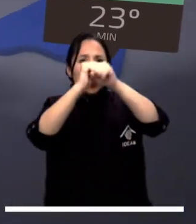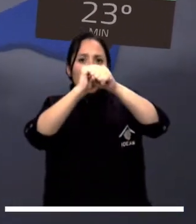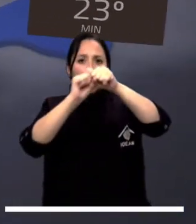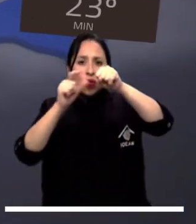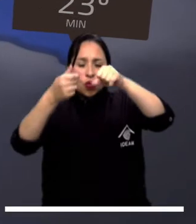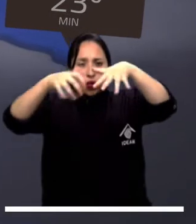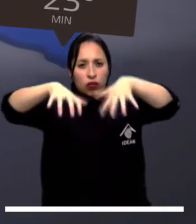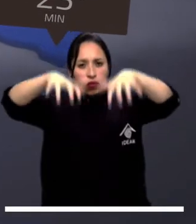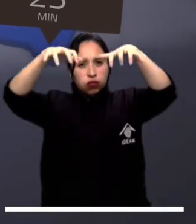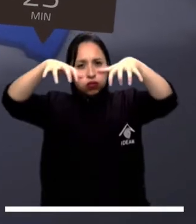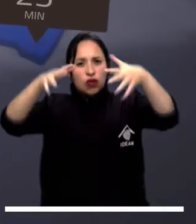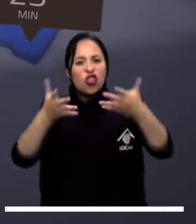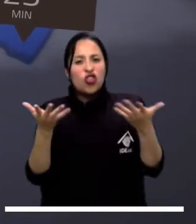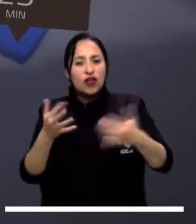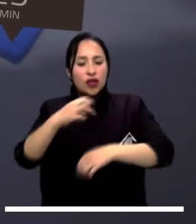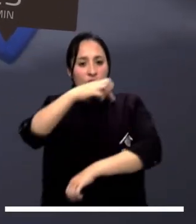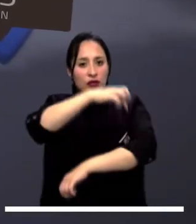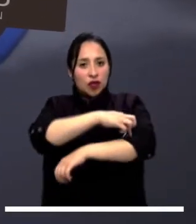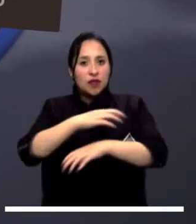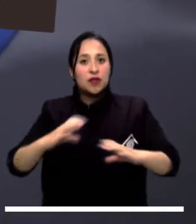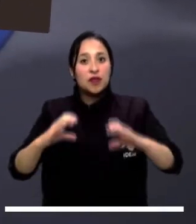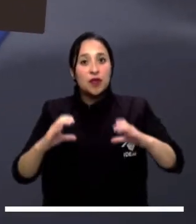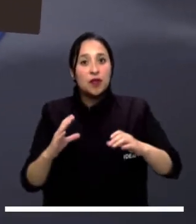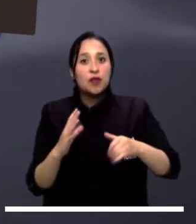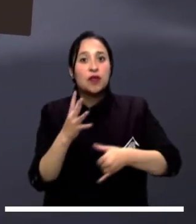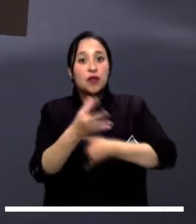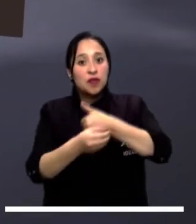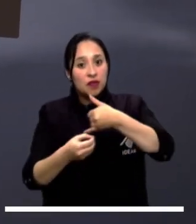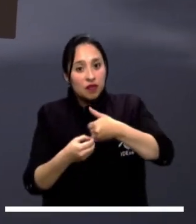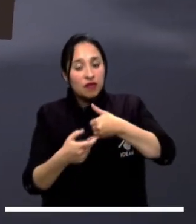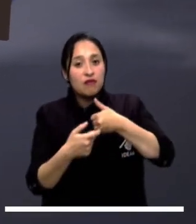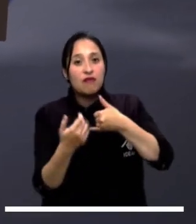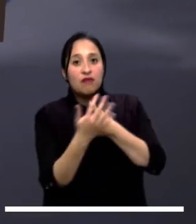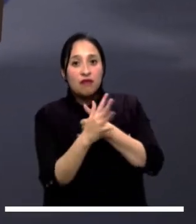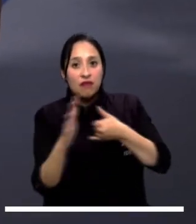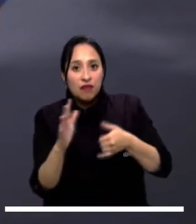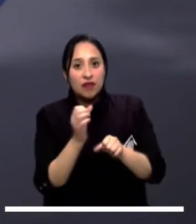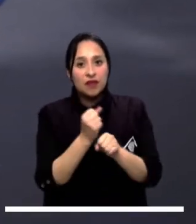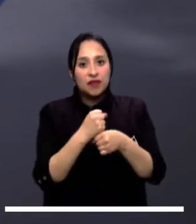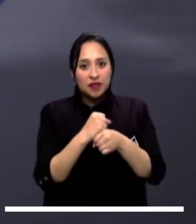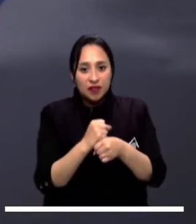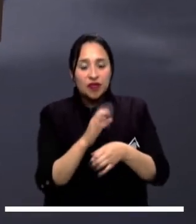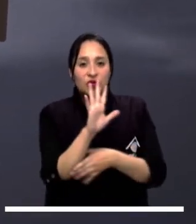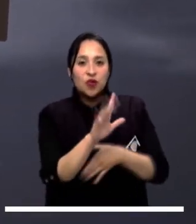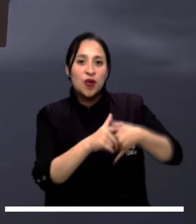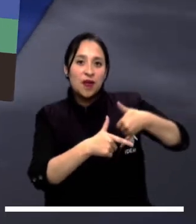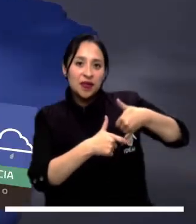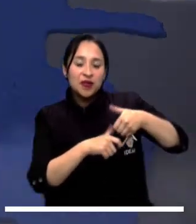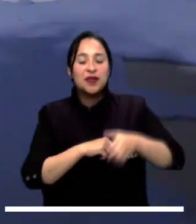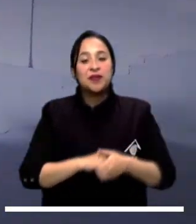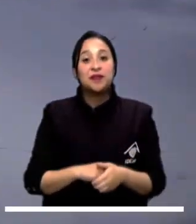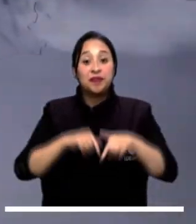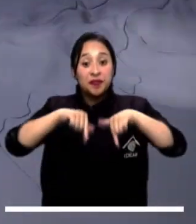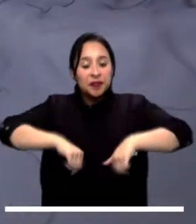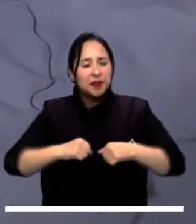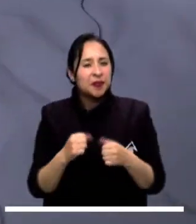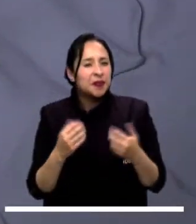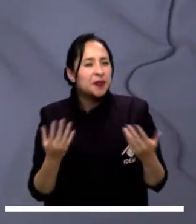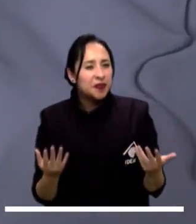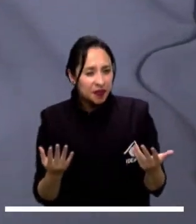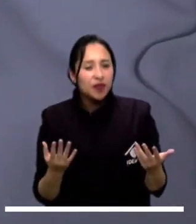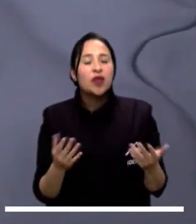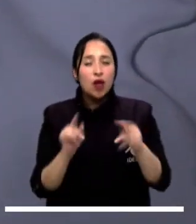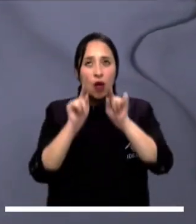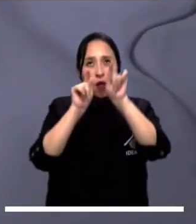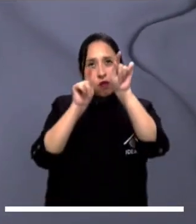¡Suscríbete! En zonas de Putumayo, Caquetá, Guainía, Baupés y Oriente del Amazonas. En la